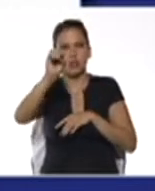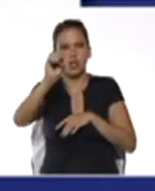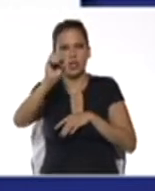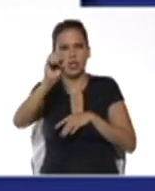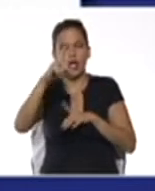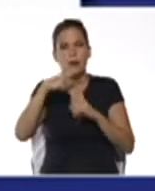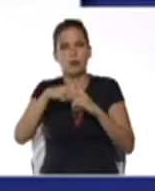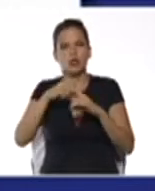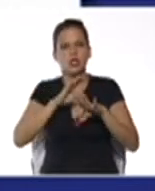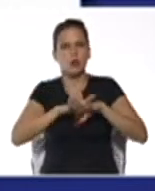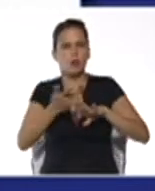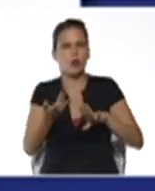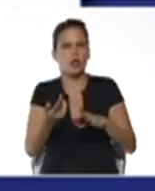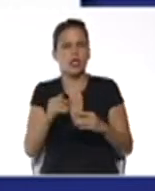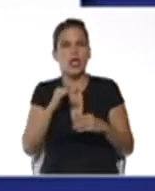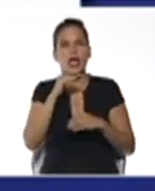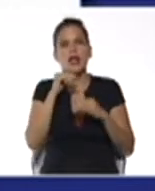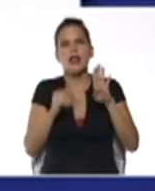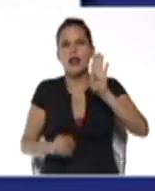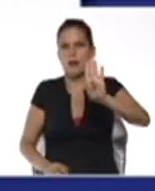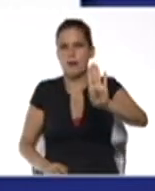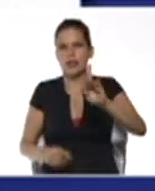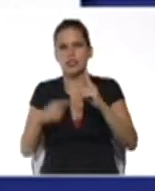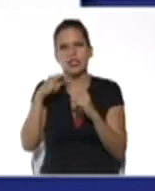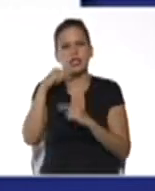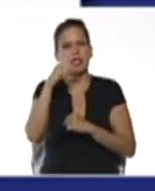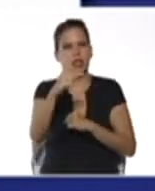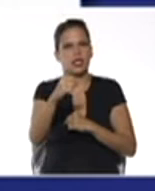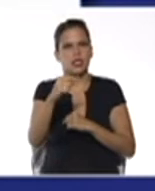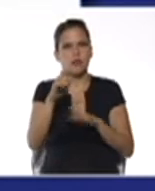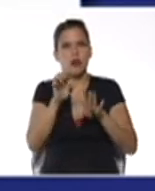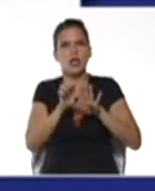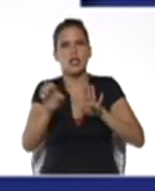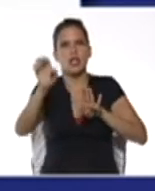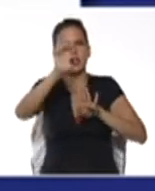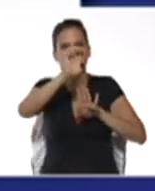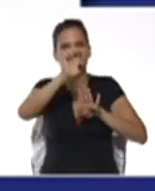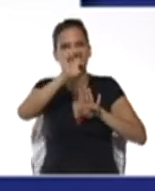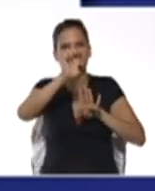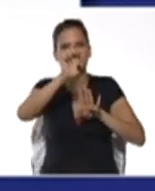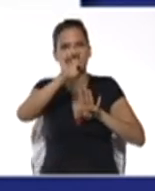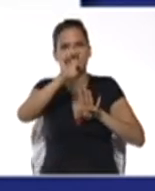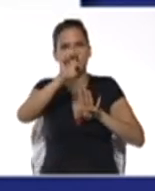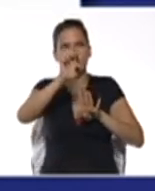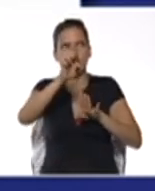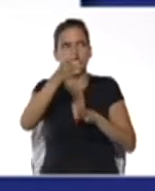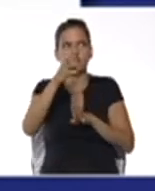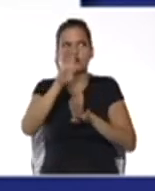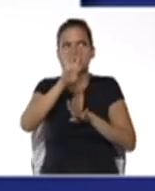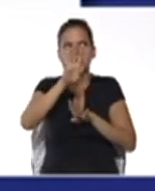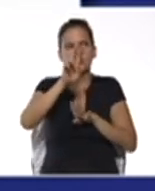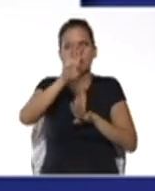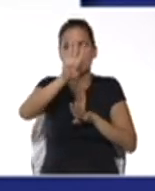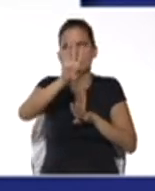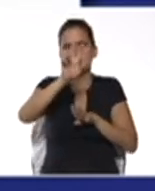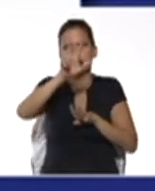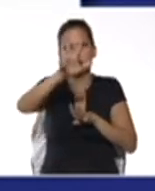la base es negativa, el menos 71, y el exponente es par, el 430.